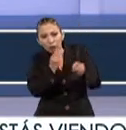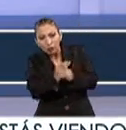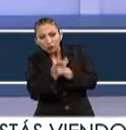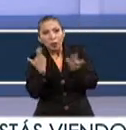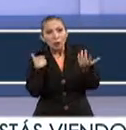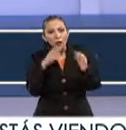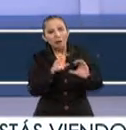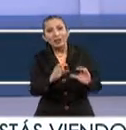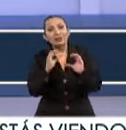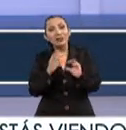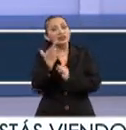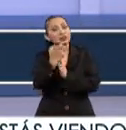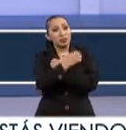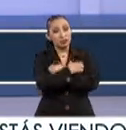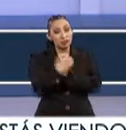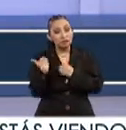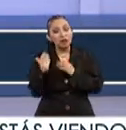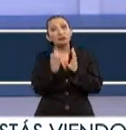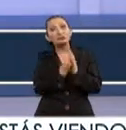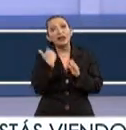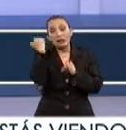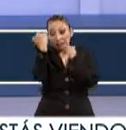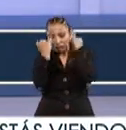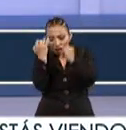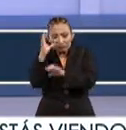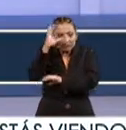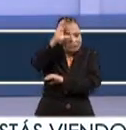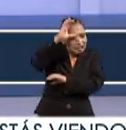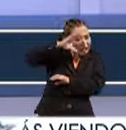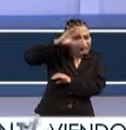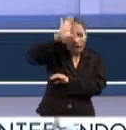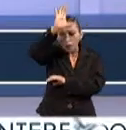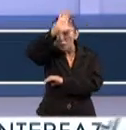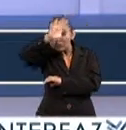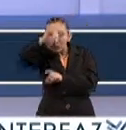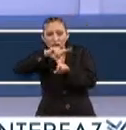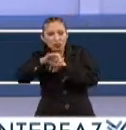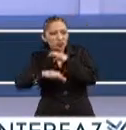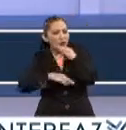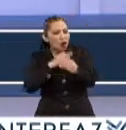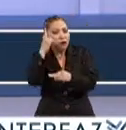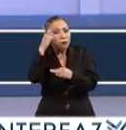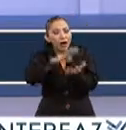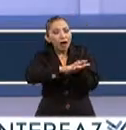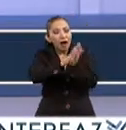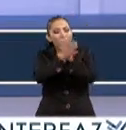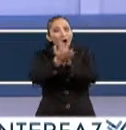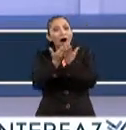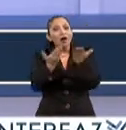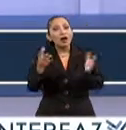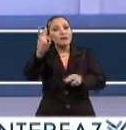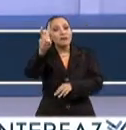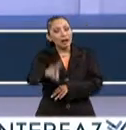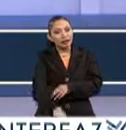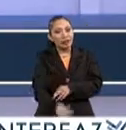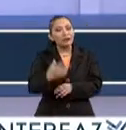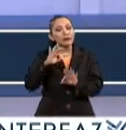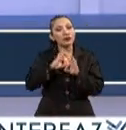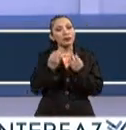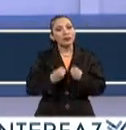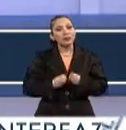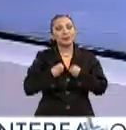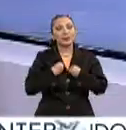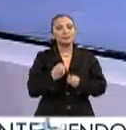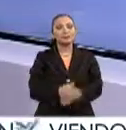Y esto atraviesa la educación, la innovación, la ciencia, la cultura, todo para convertirse en un verdadero estilo de